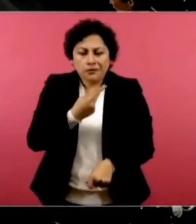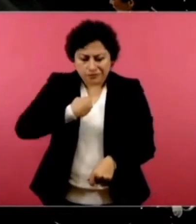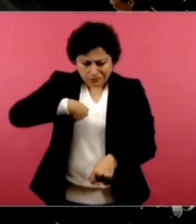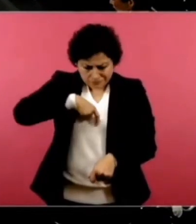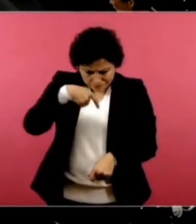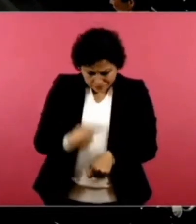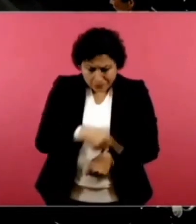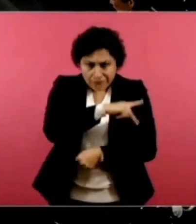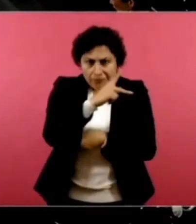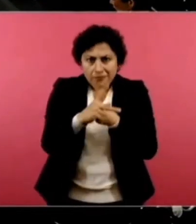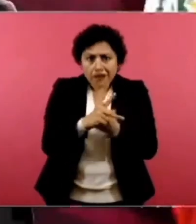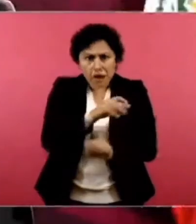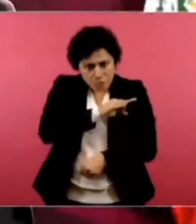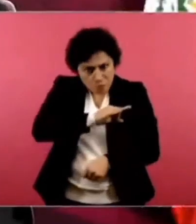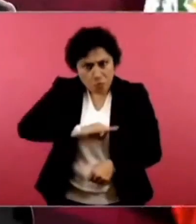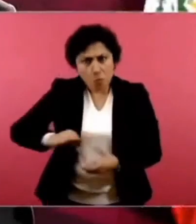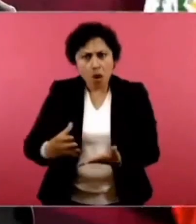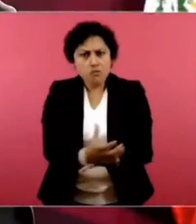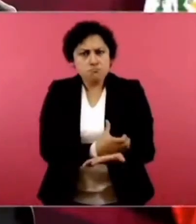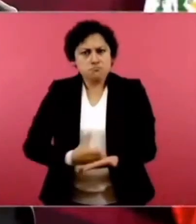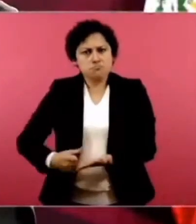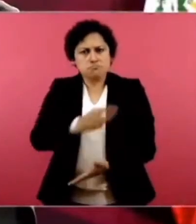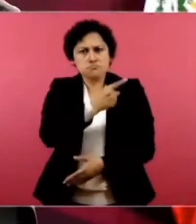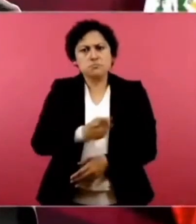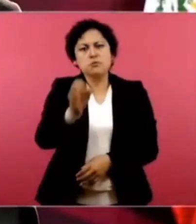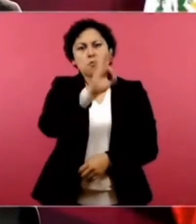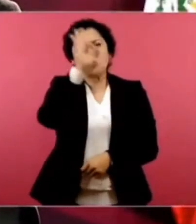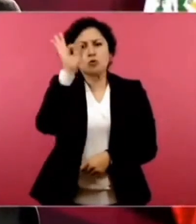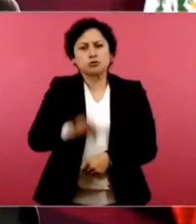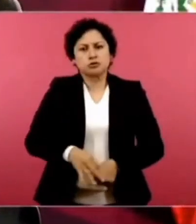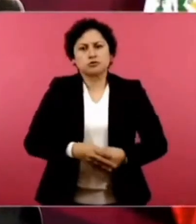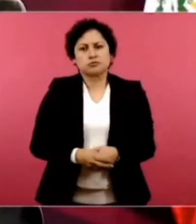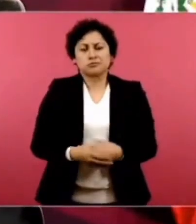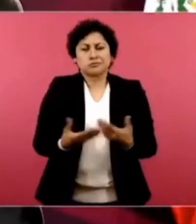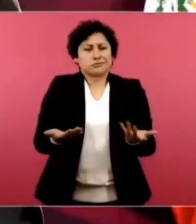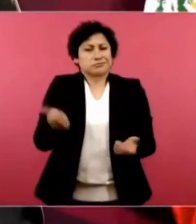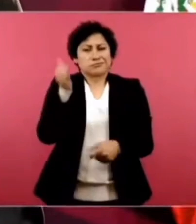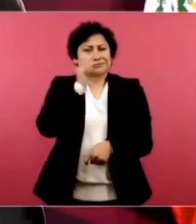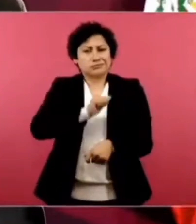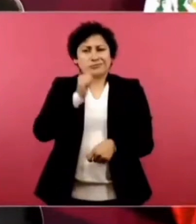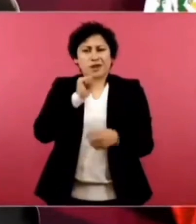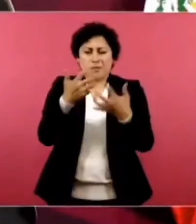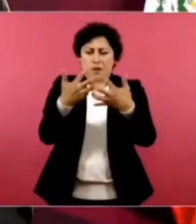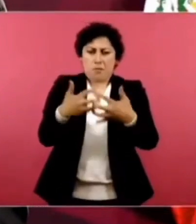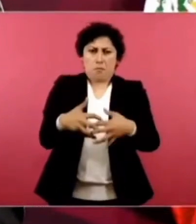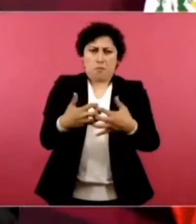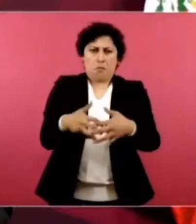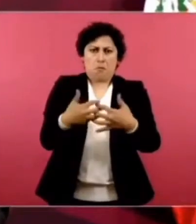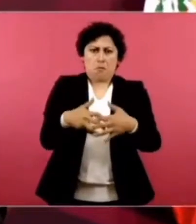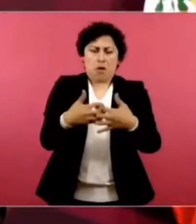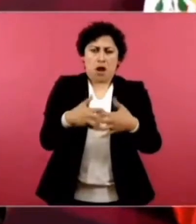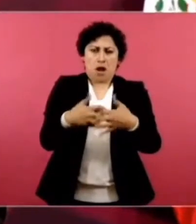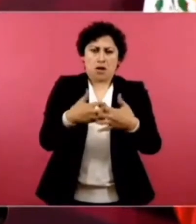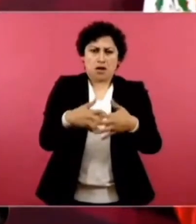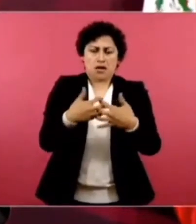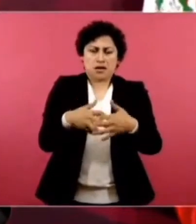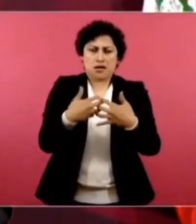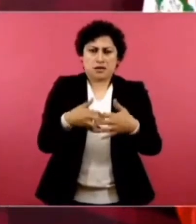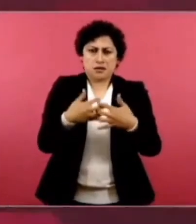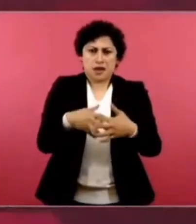Siempre se han contratado equipos de perforación y Pemex administra,